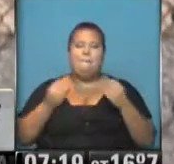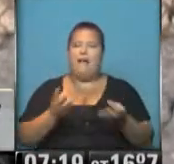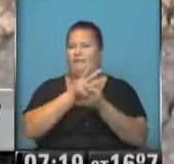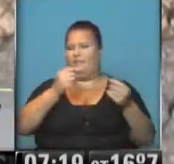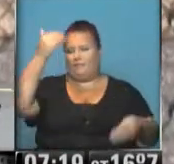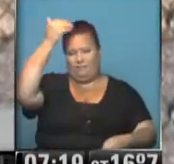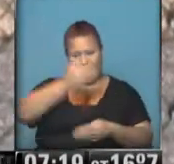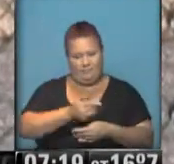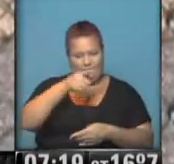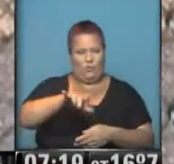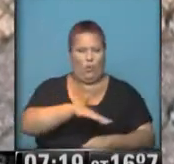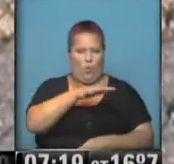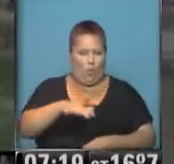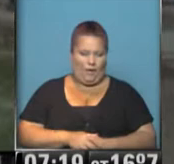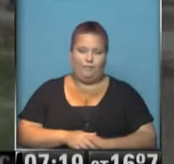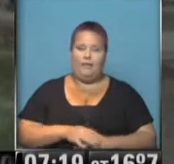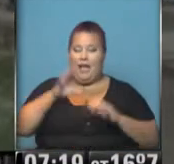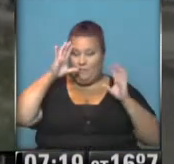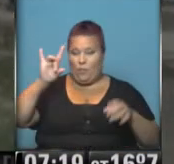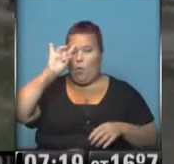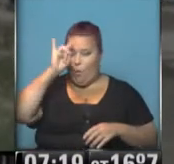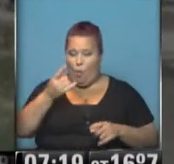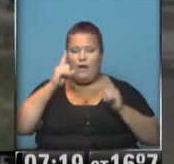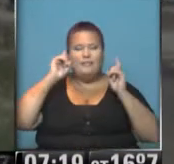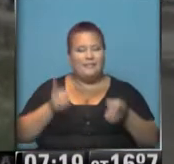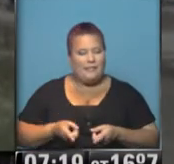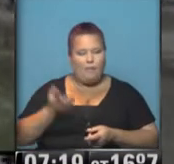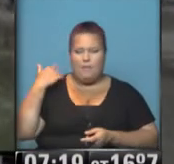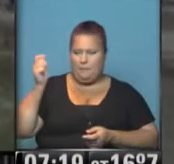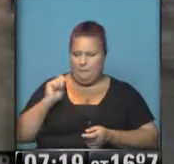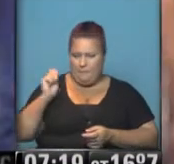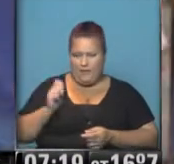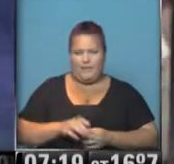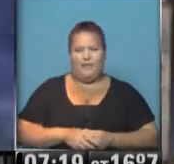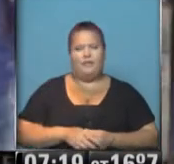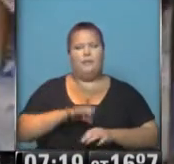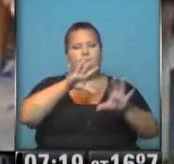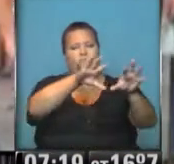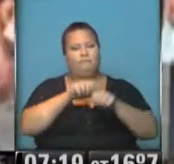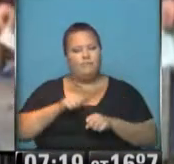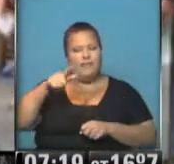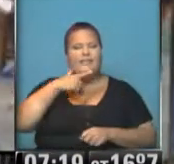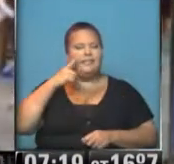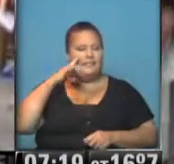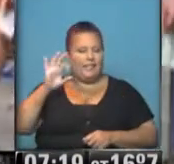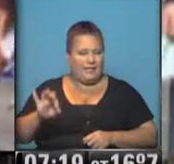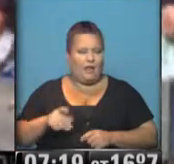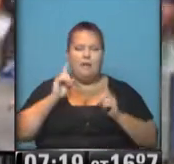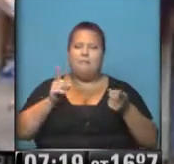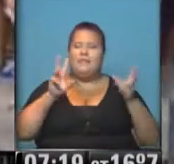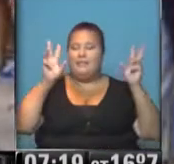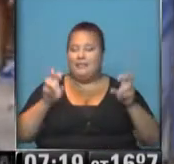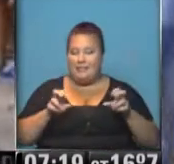fin a este lugar. Recordemos que Uruguay también hace algunos meses recibió refugiados sirios. Con el mismo